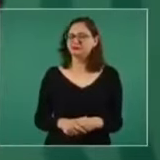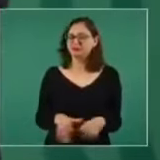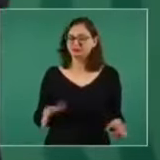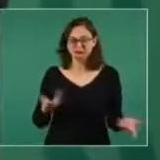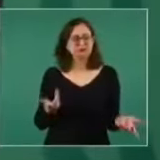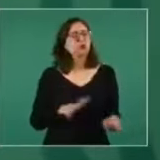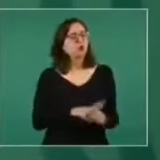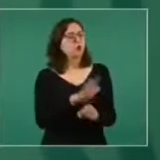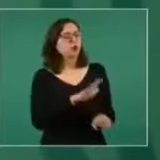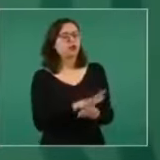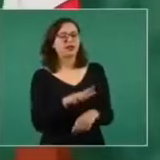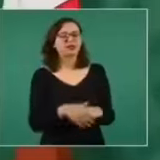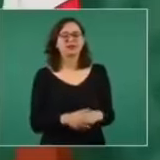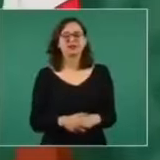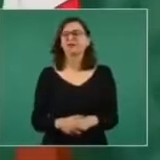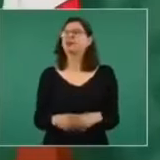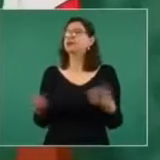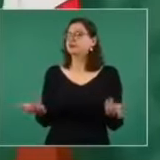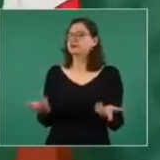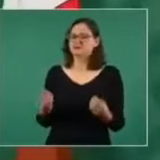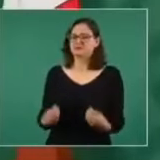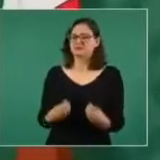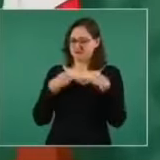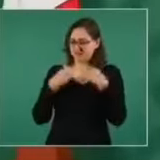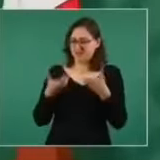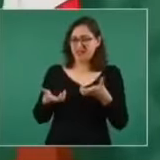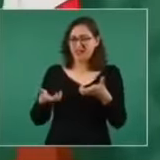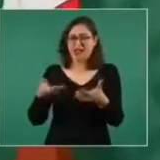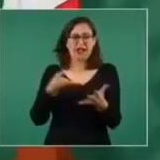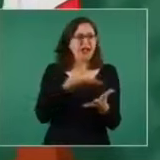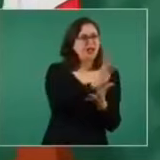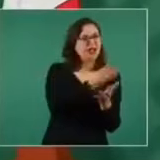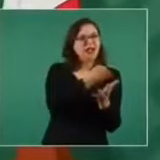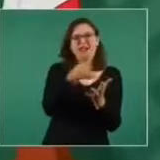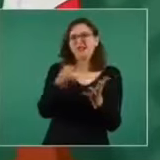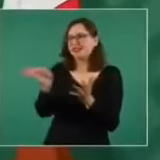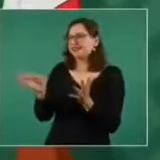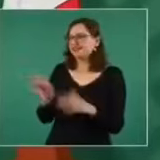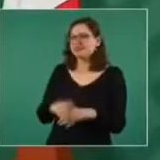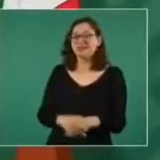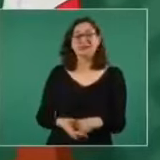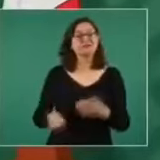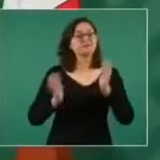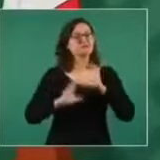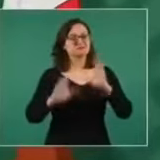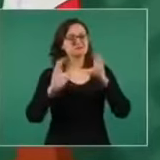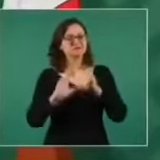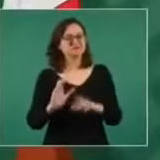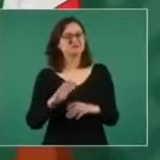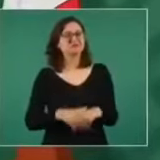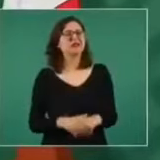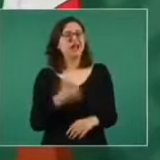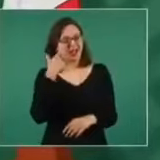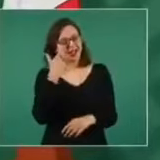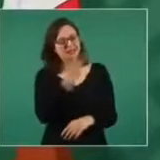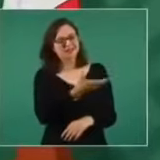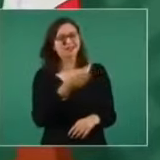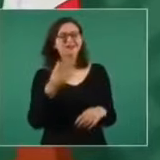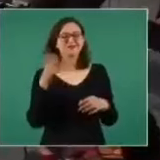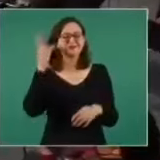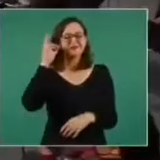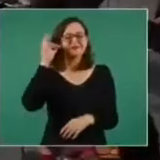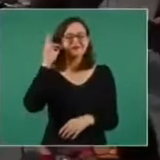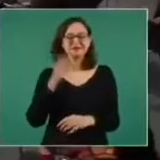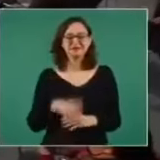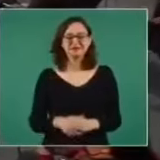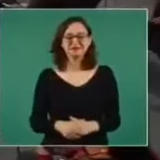¿Cuál? Los caminos de la vida. Y vámonos por los caminos de la vida. A